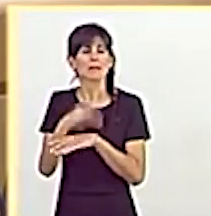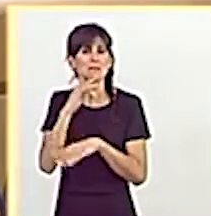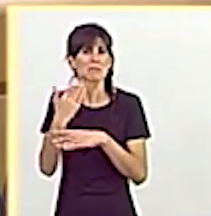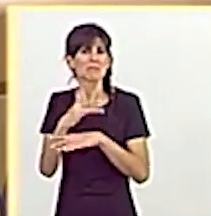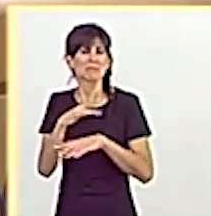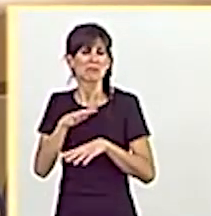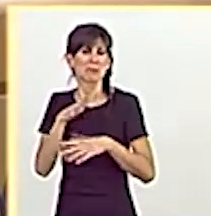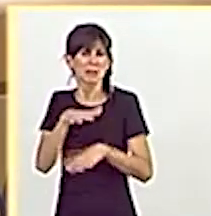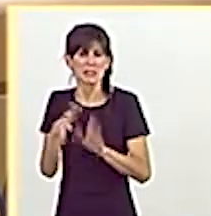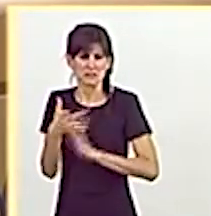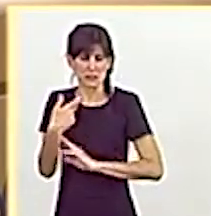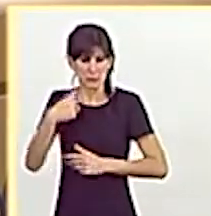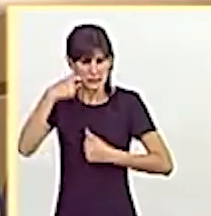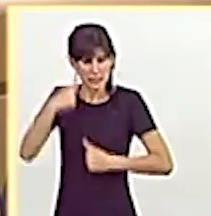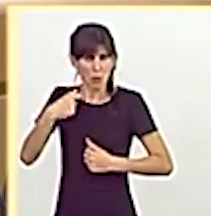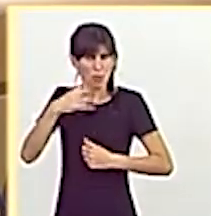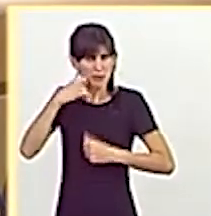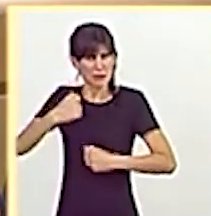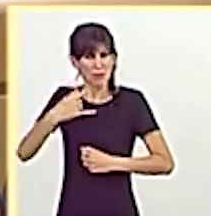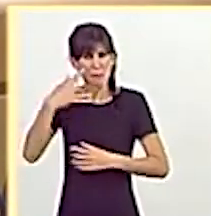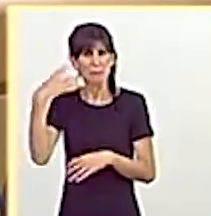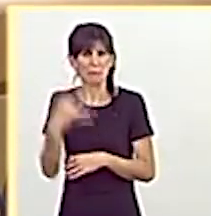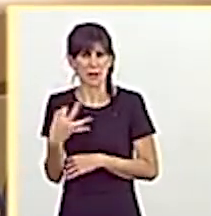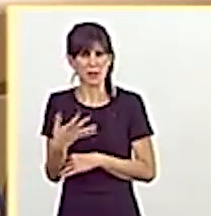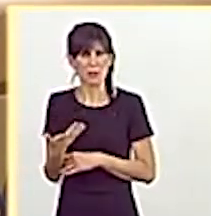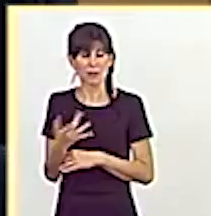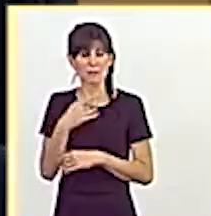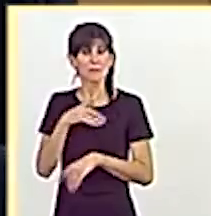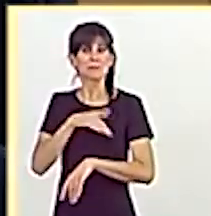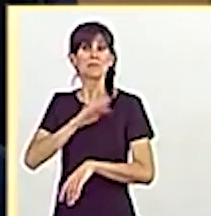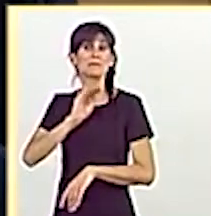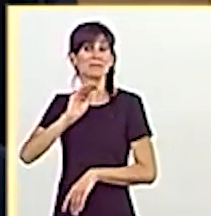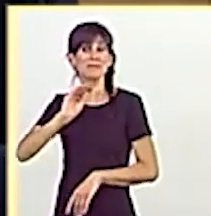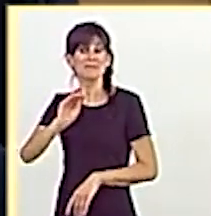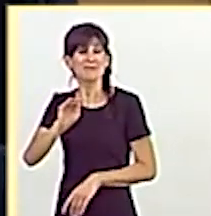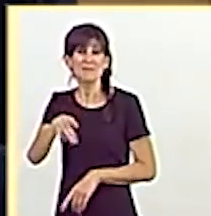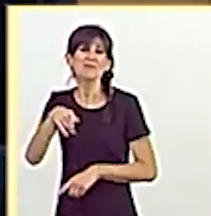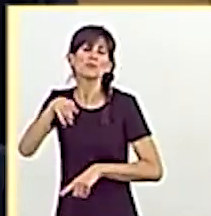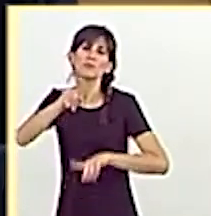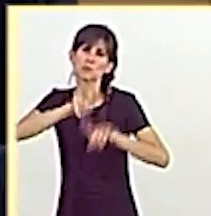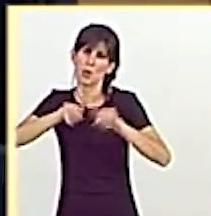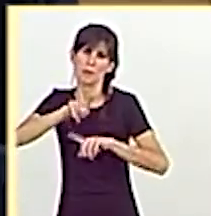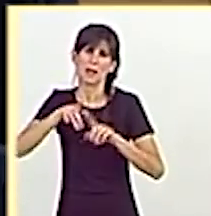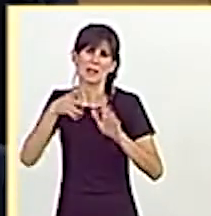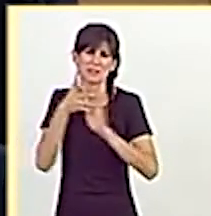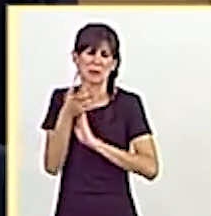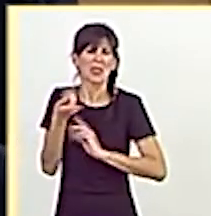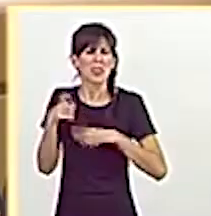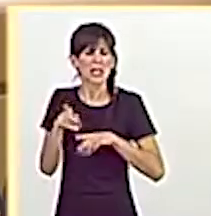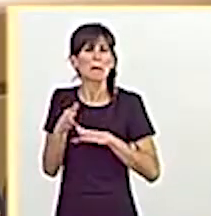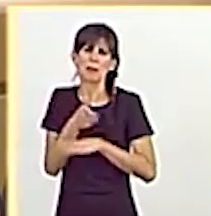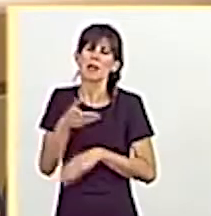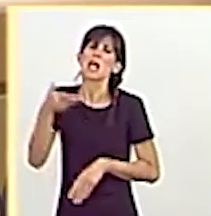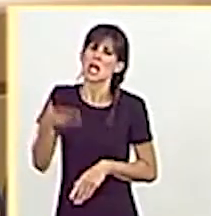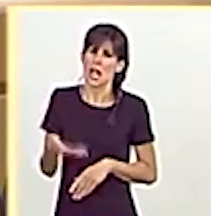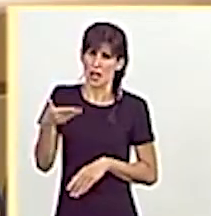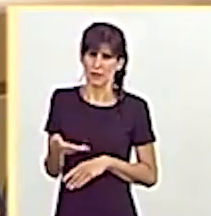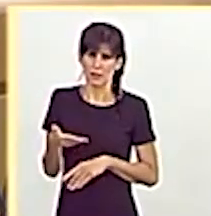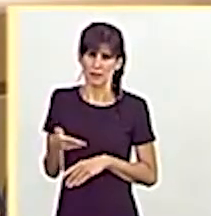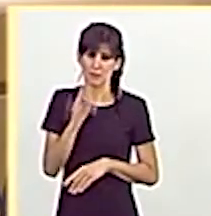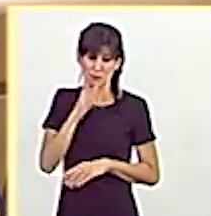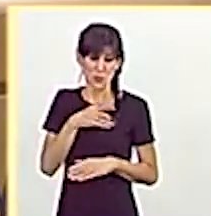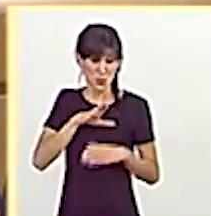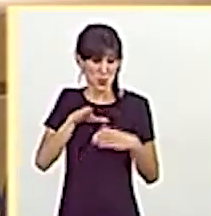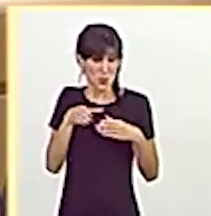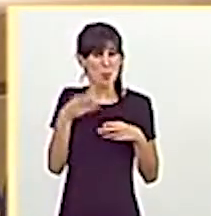en riesgo su salud. Señor ministro, este problema de citas previas es muy grave. Desde este